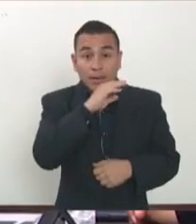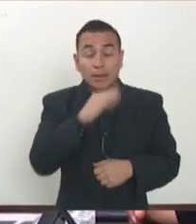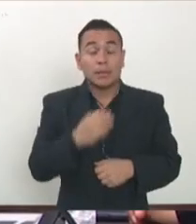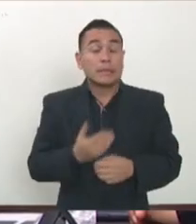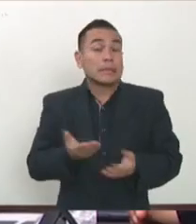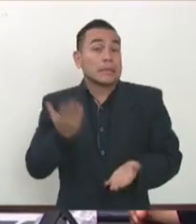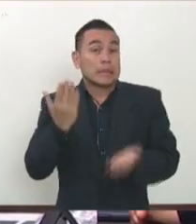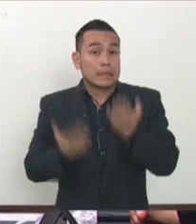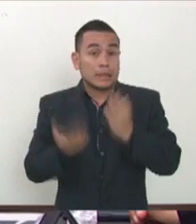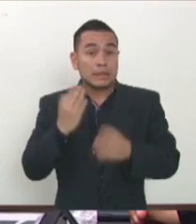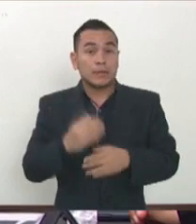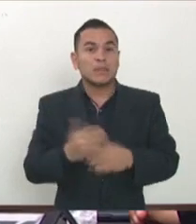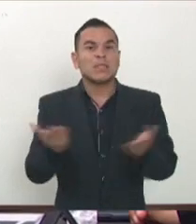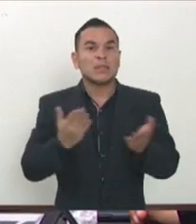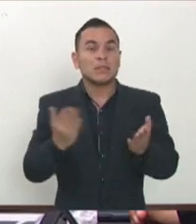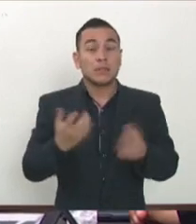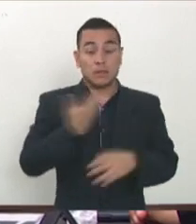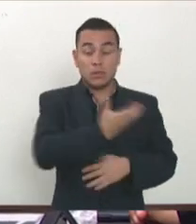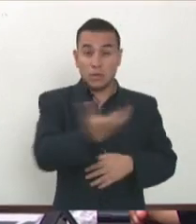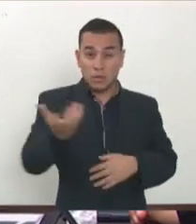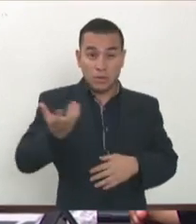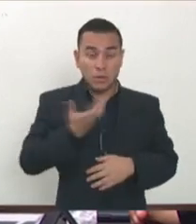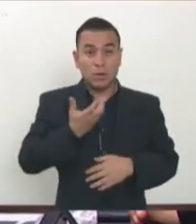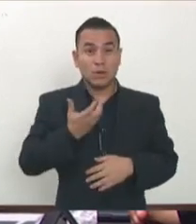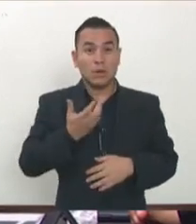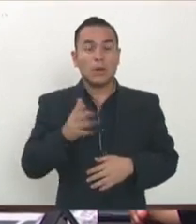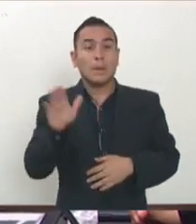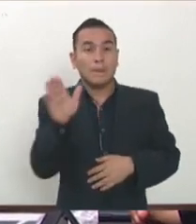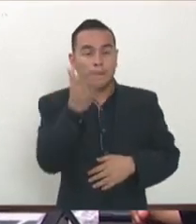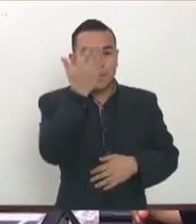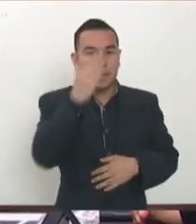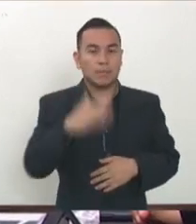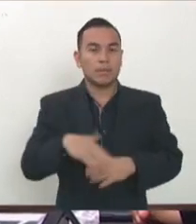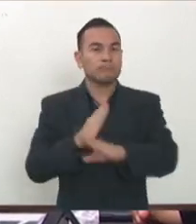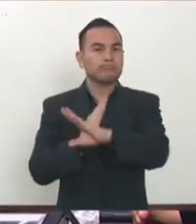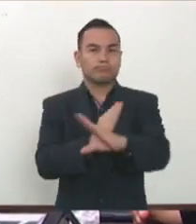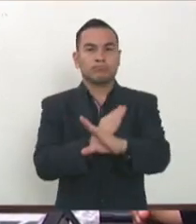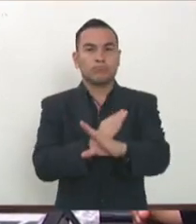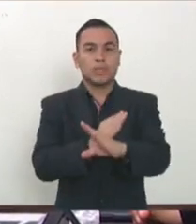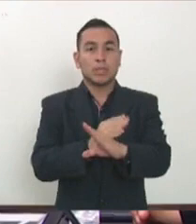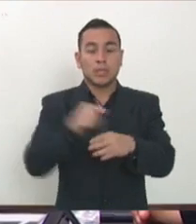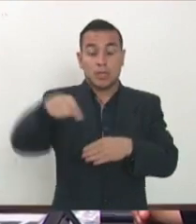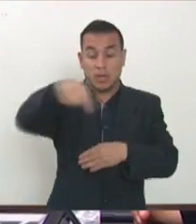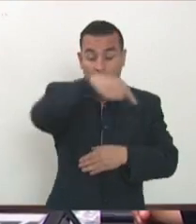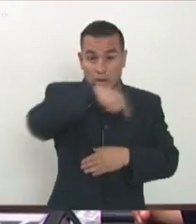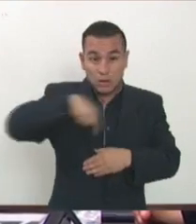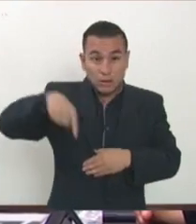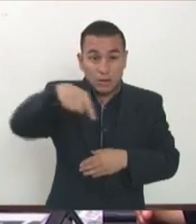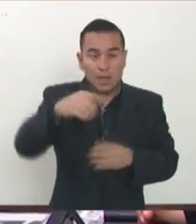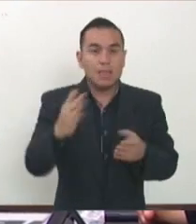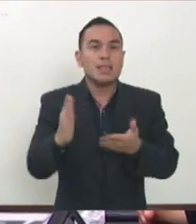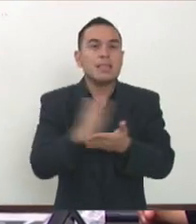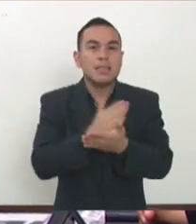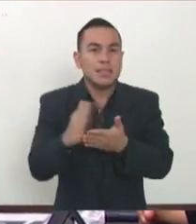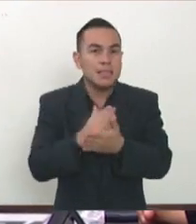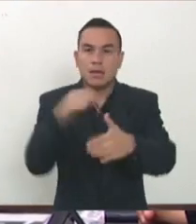Preventivamente he ordenado un cordón sanitario alrededor del municipio de Metapán, el cual está siendo ejecutado ahorita